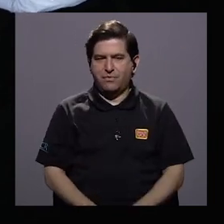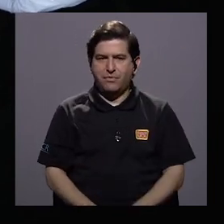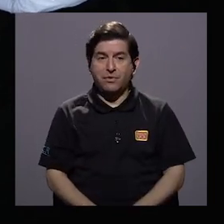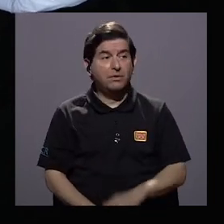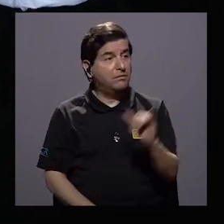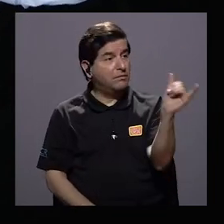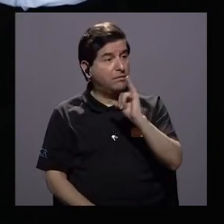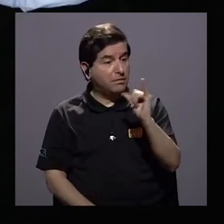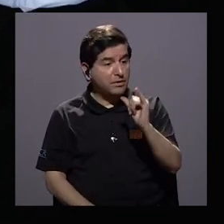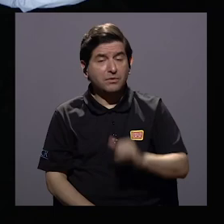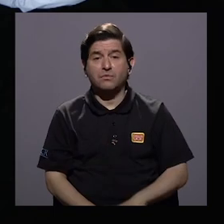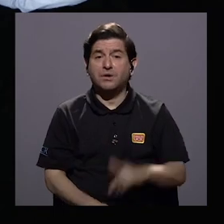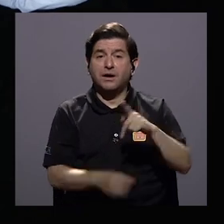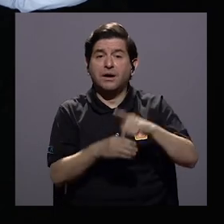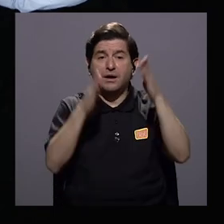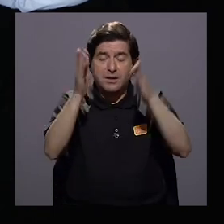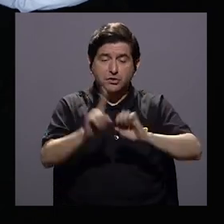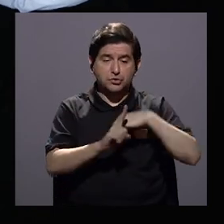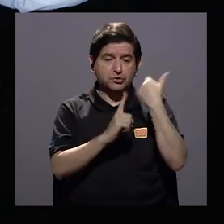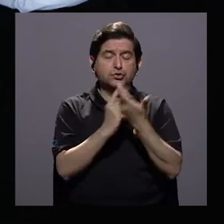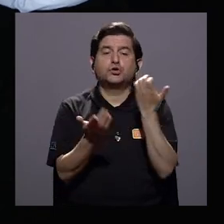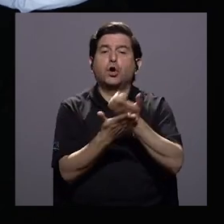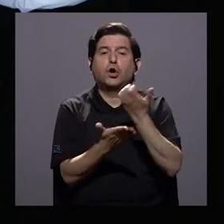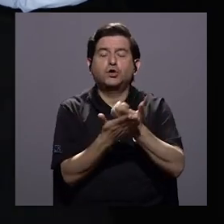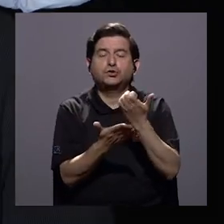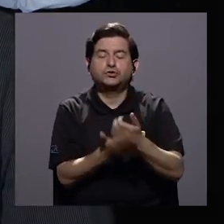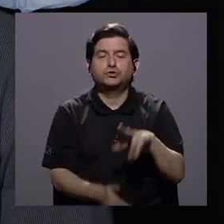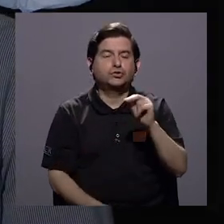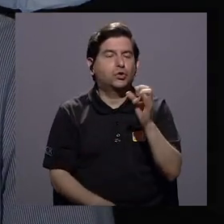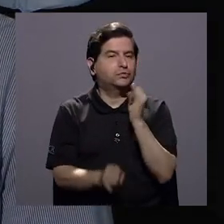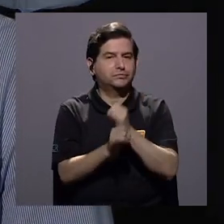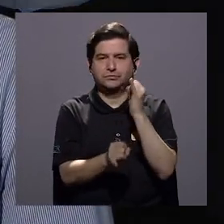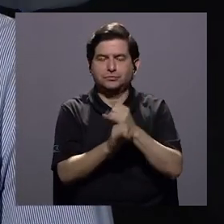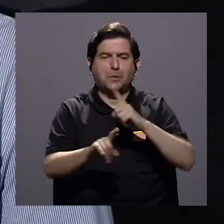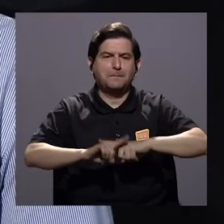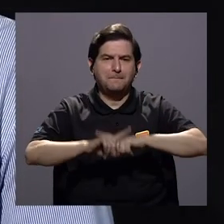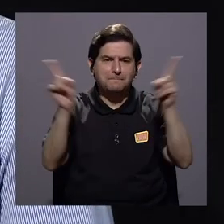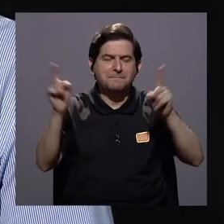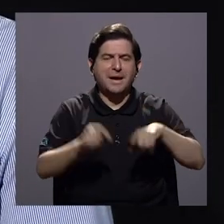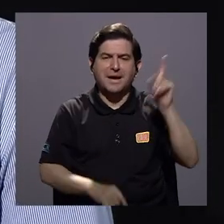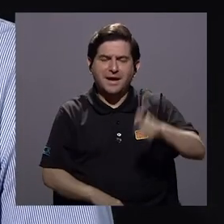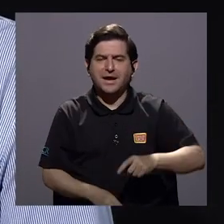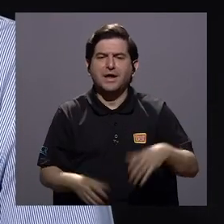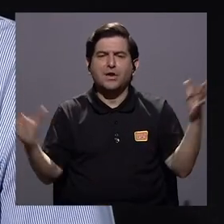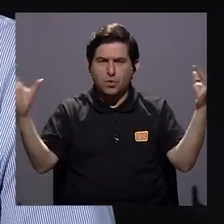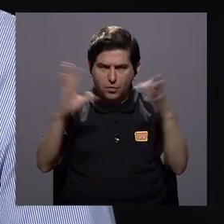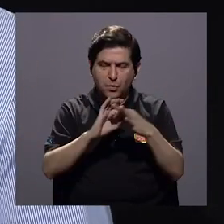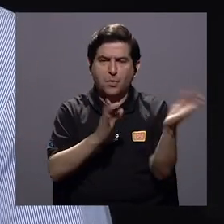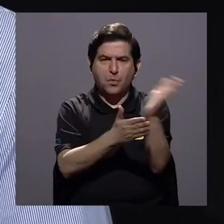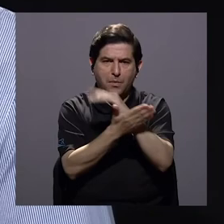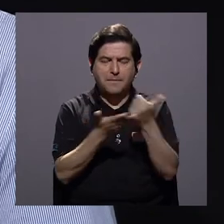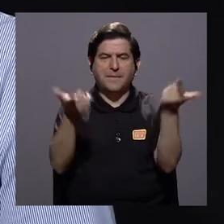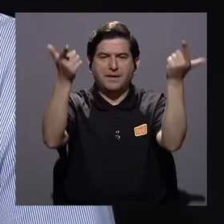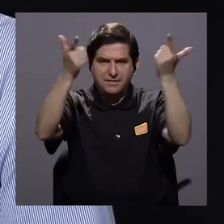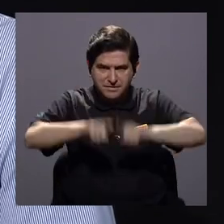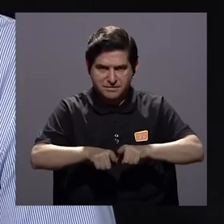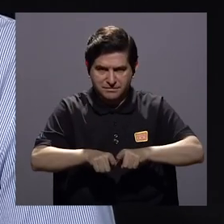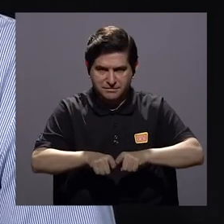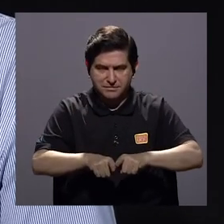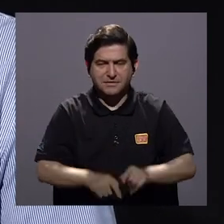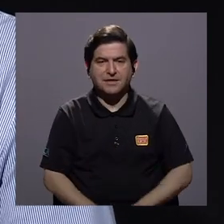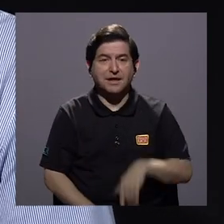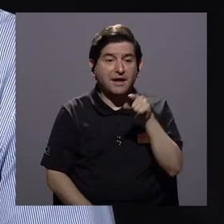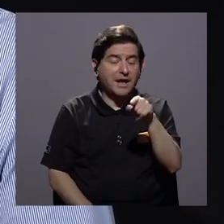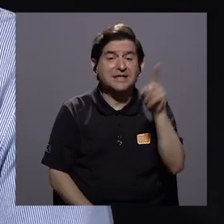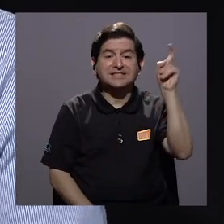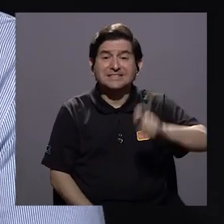sino también con actores sociales y económicos que no son institucionales pero que urge articular porque parte de lo que está sucediendo